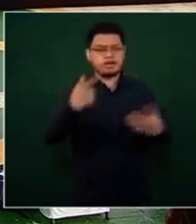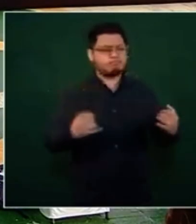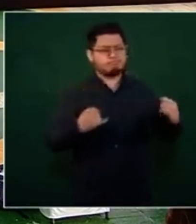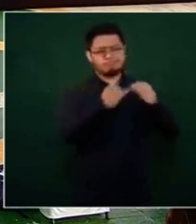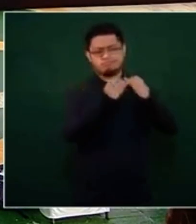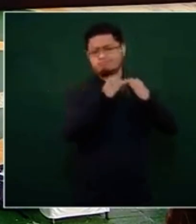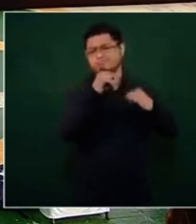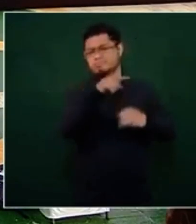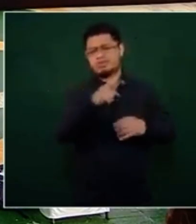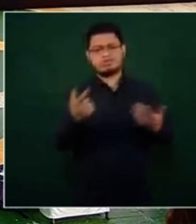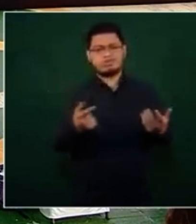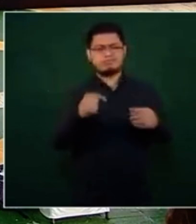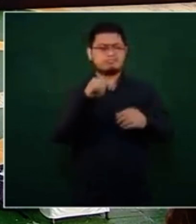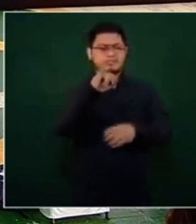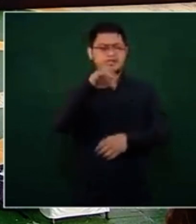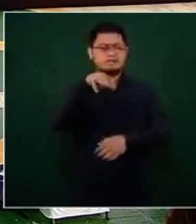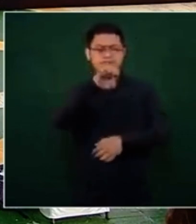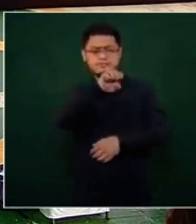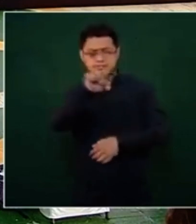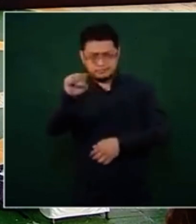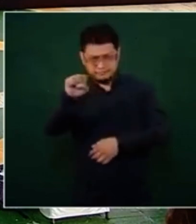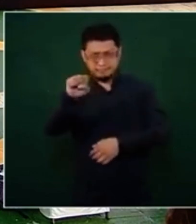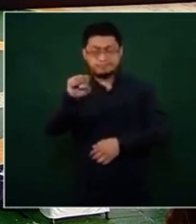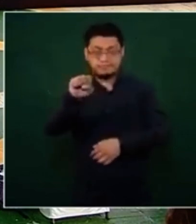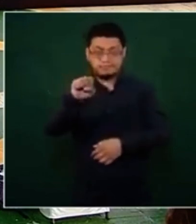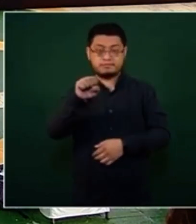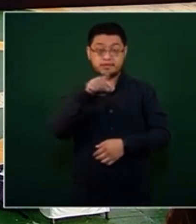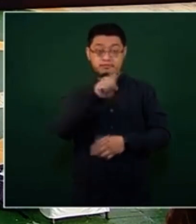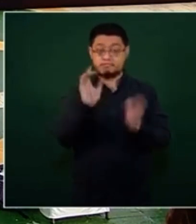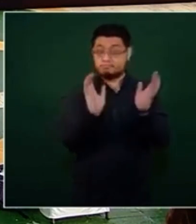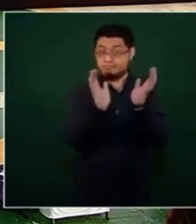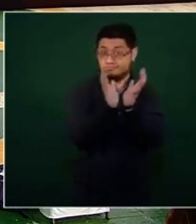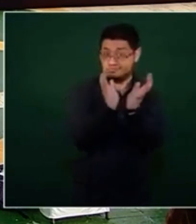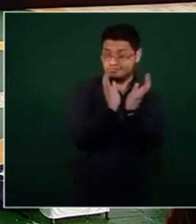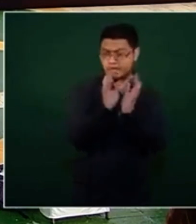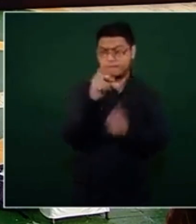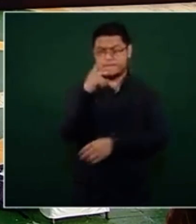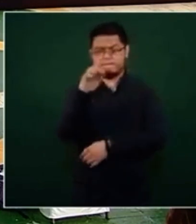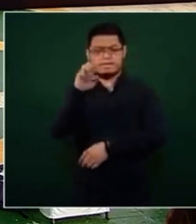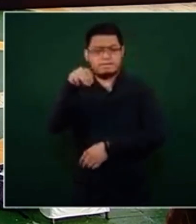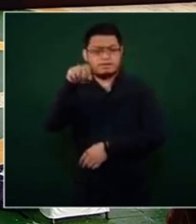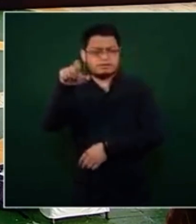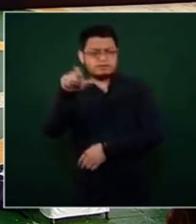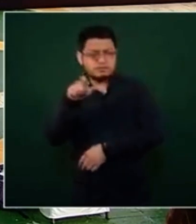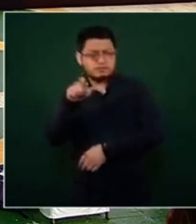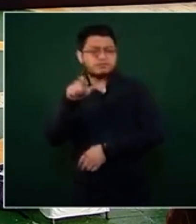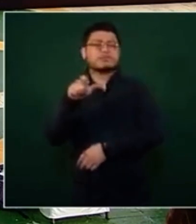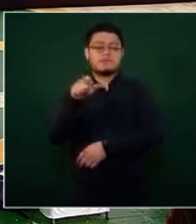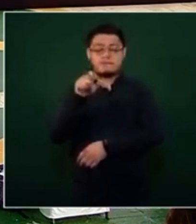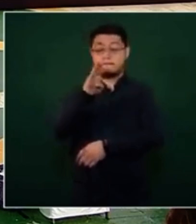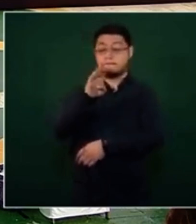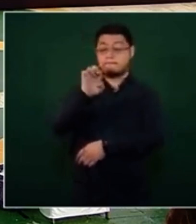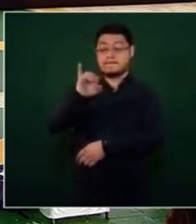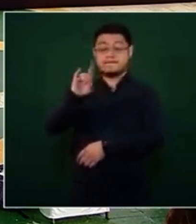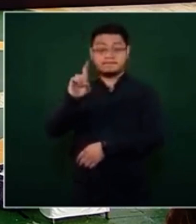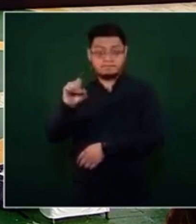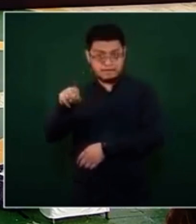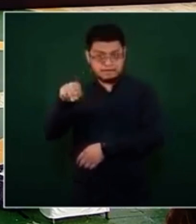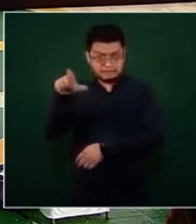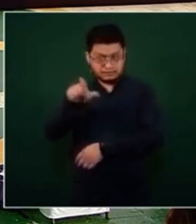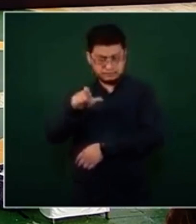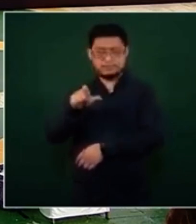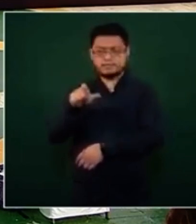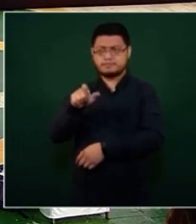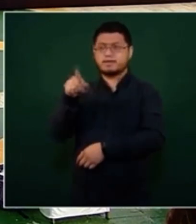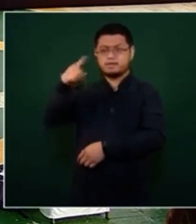seguridad social, el Instituto Mexicano del Seguro Social, el Issste, Pemex, Virmex, nuestra Compañía Nacional de Vacunas